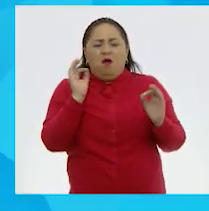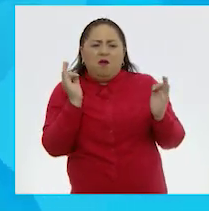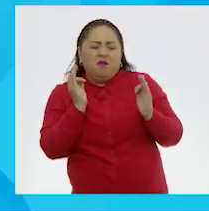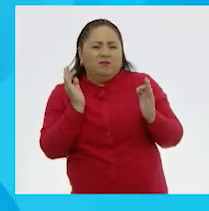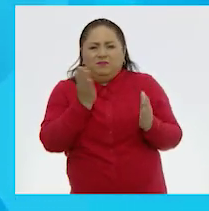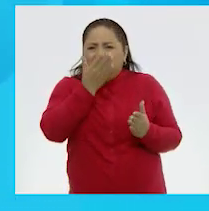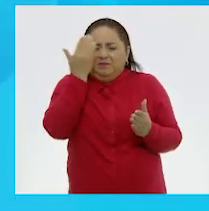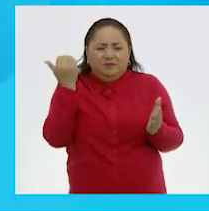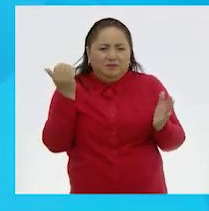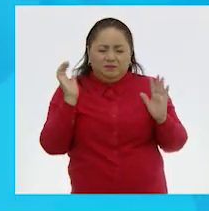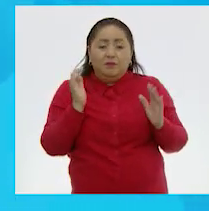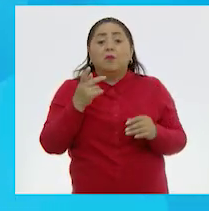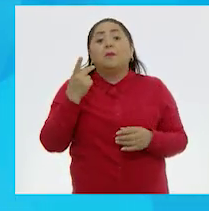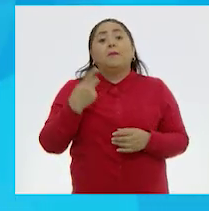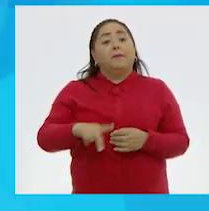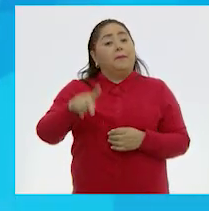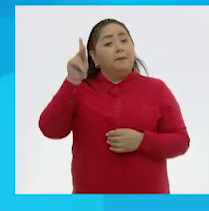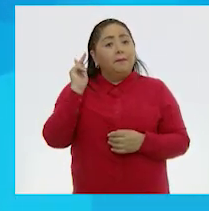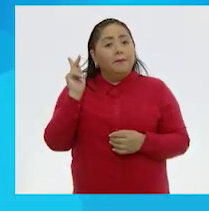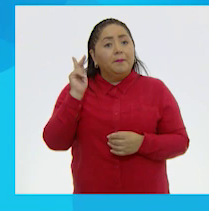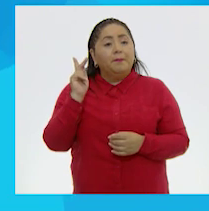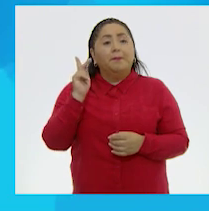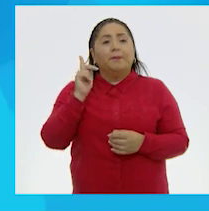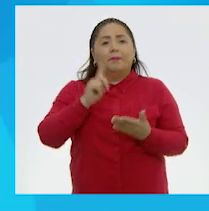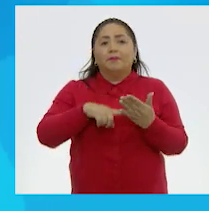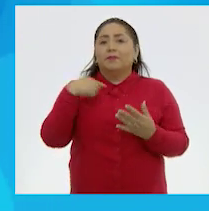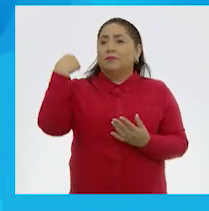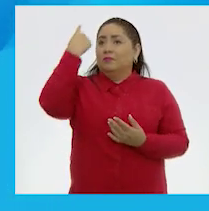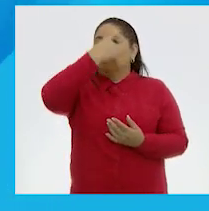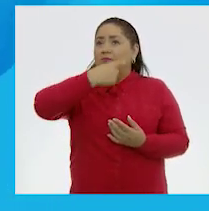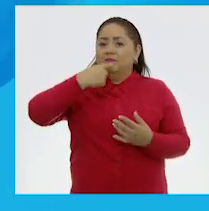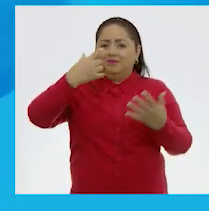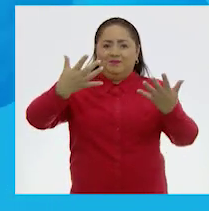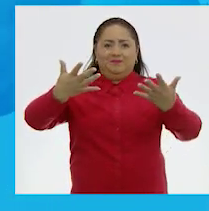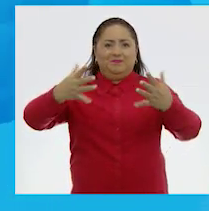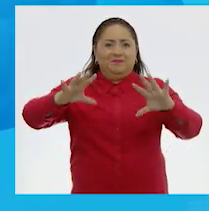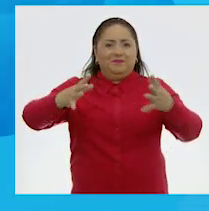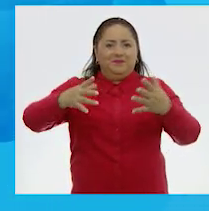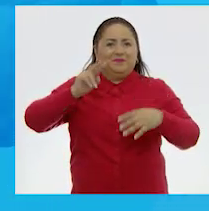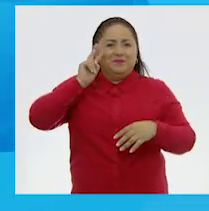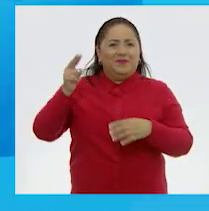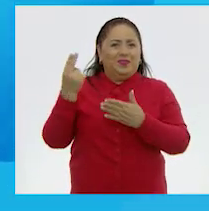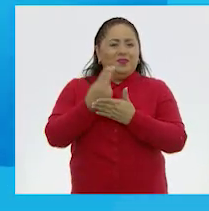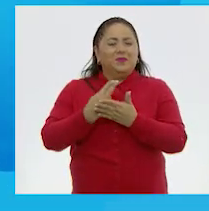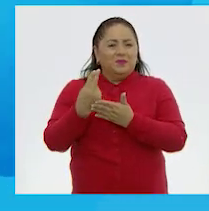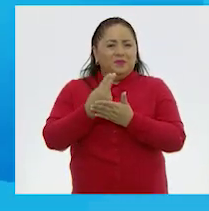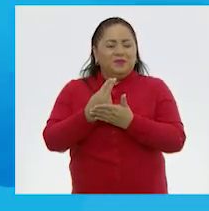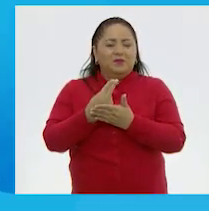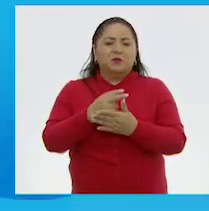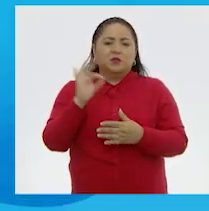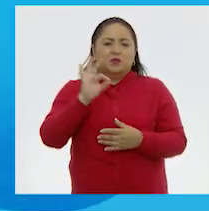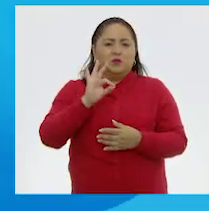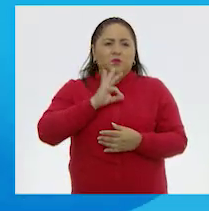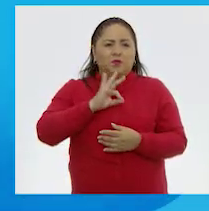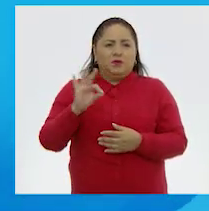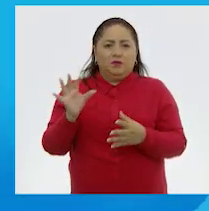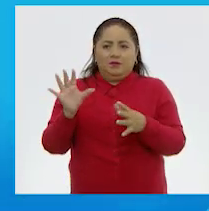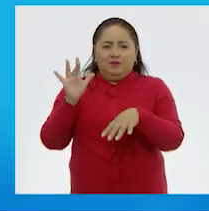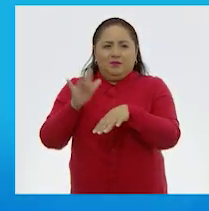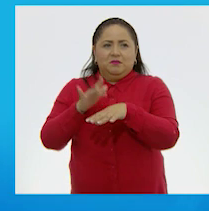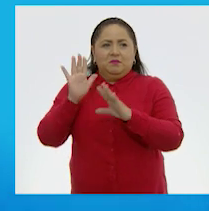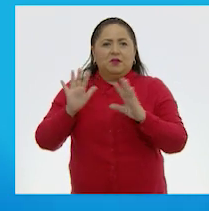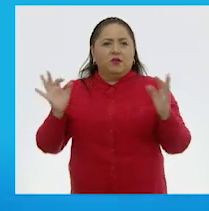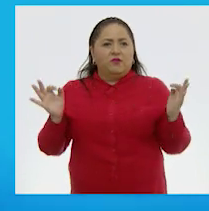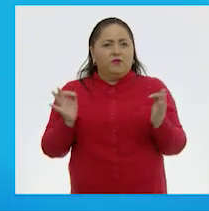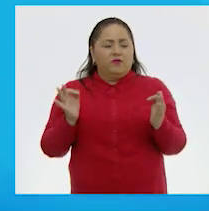o debe de sentirse fría, pero el rostro, las manos del personaje, si pudiéramos tocarla, seguramente